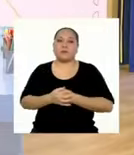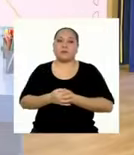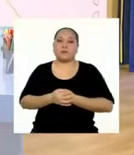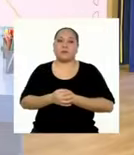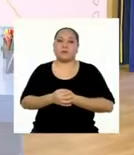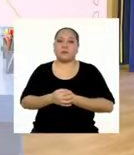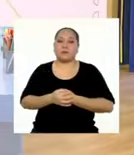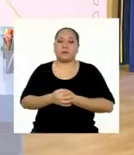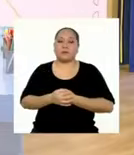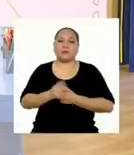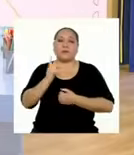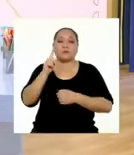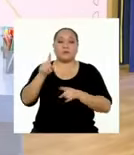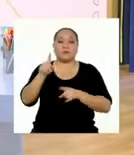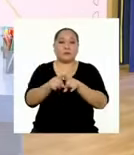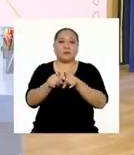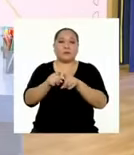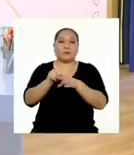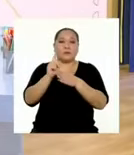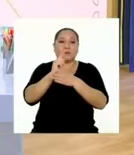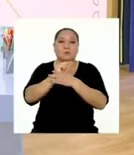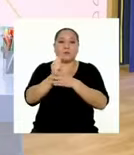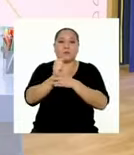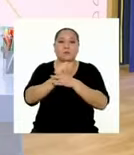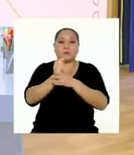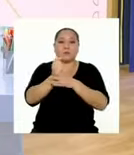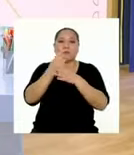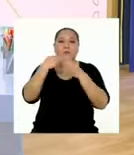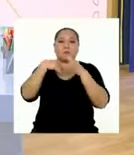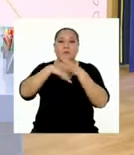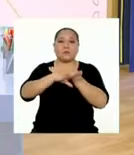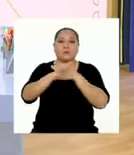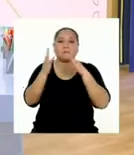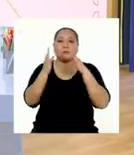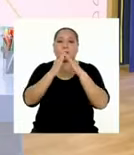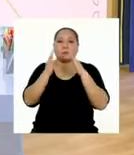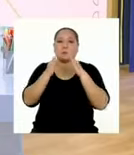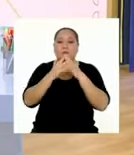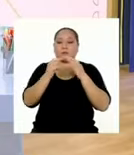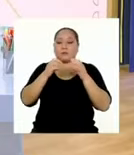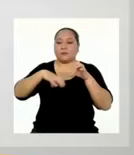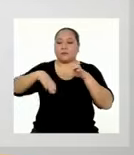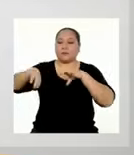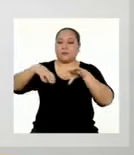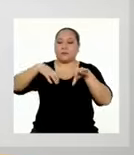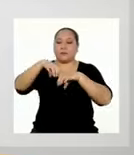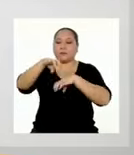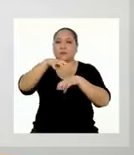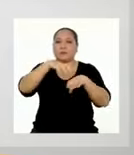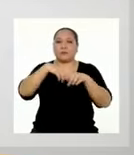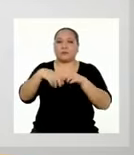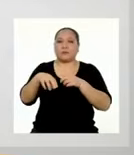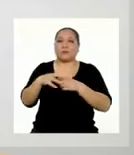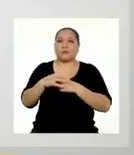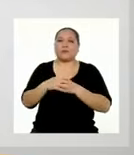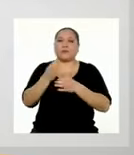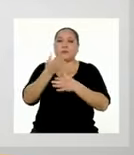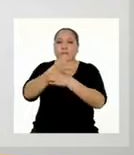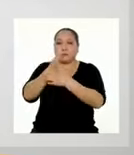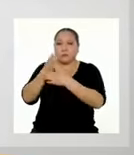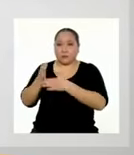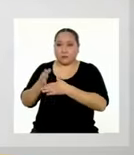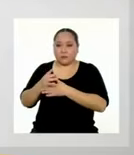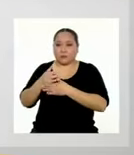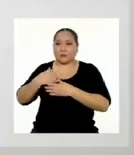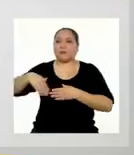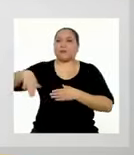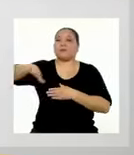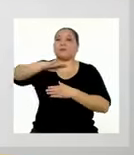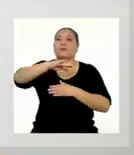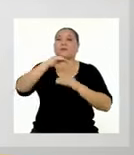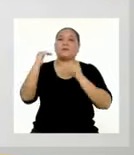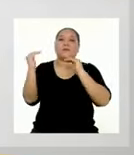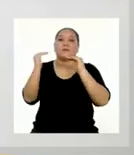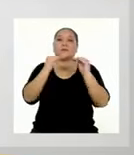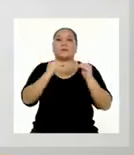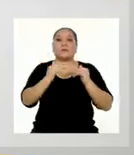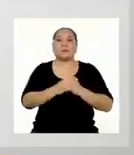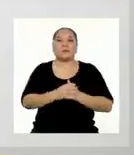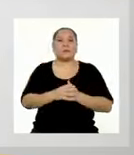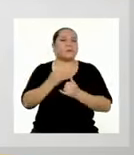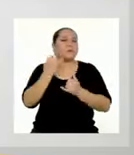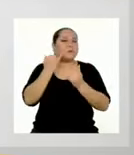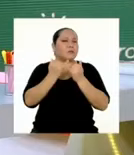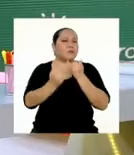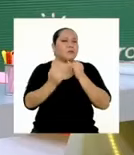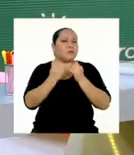¿Y...? Las tareas del hogar deben ser distribuidas por igual. Ahora terminemos una primera revisión. ¿Qué